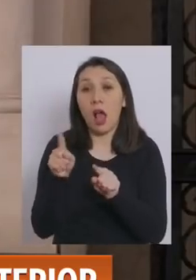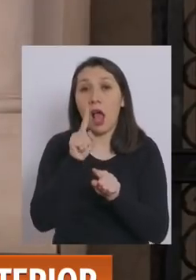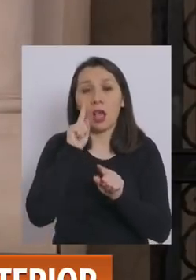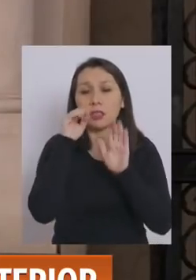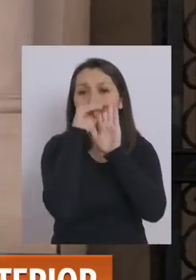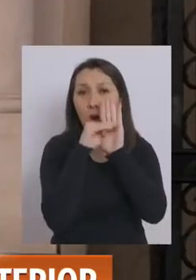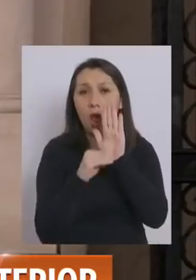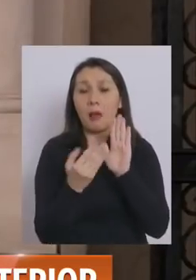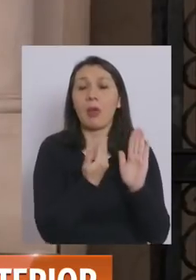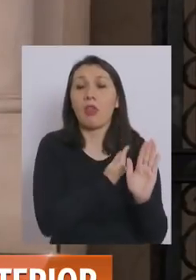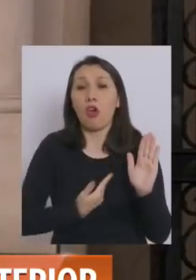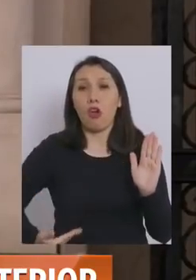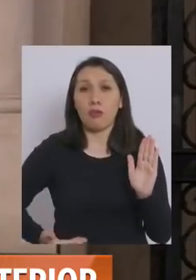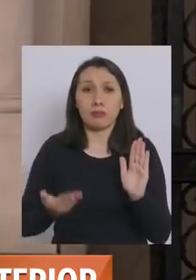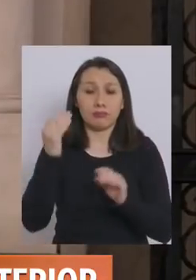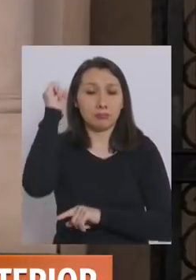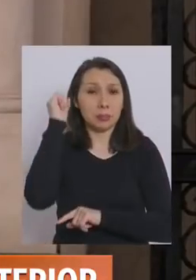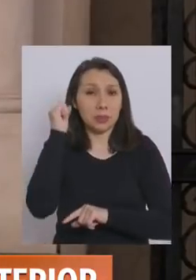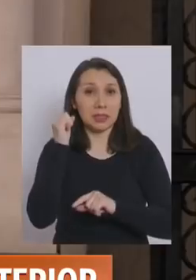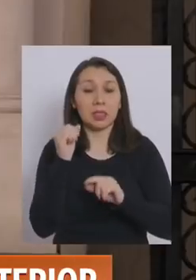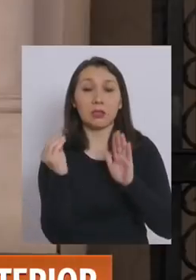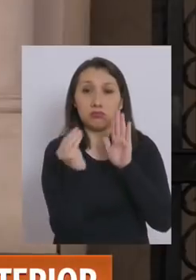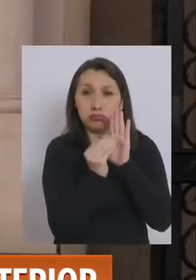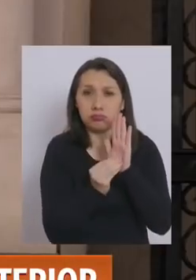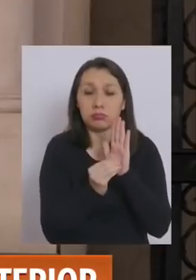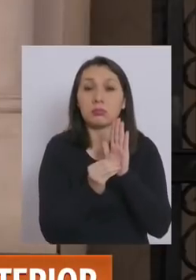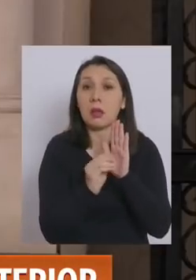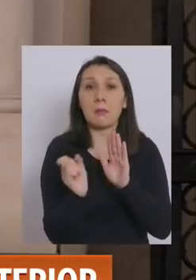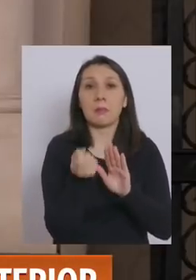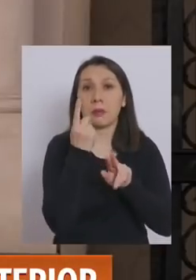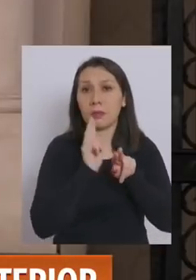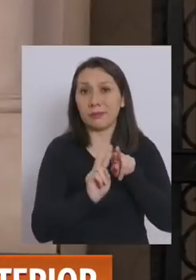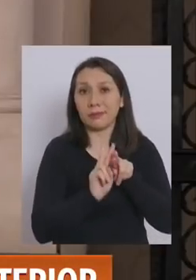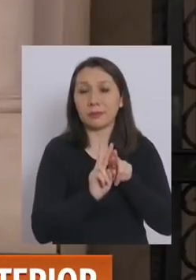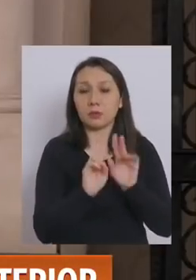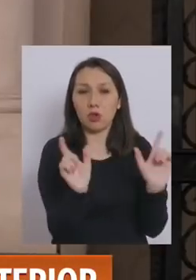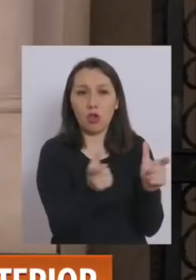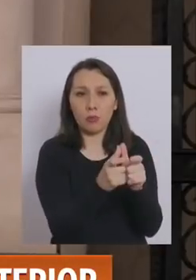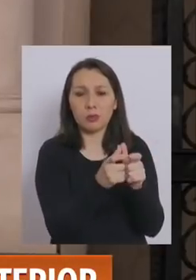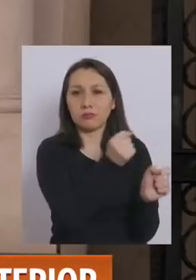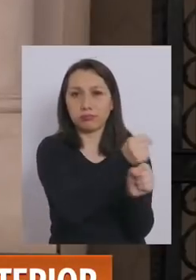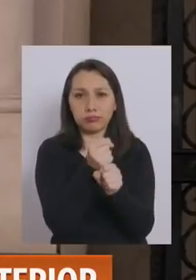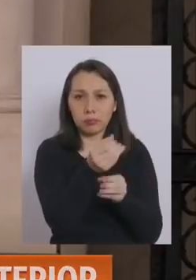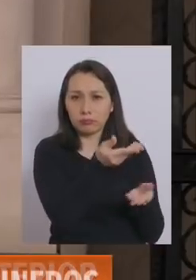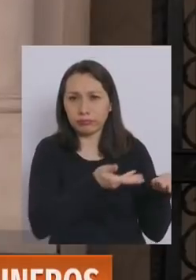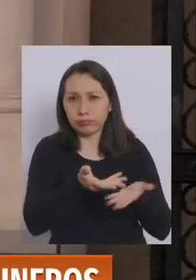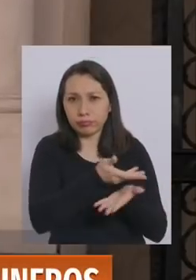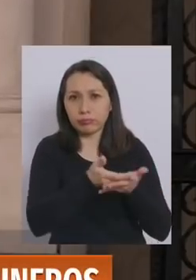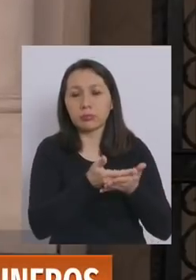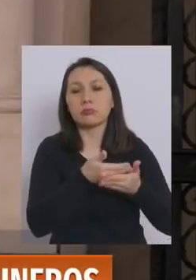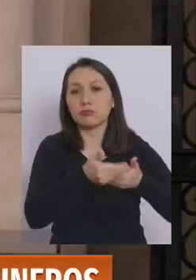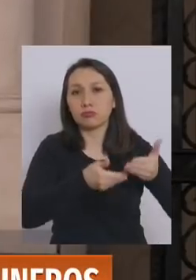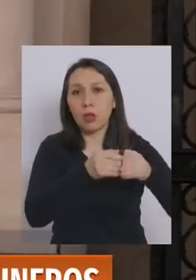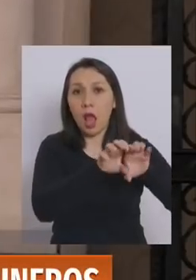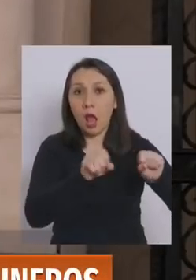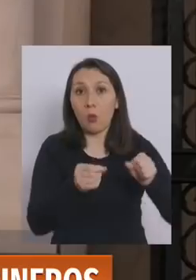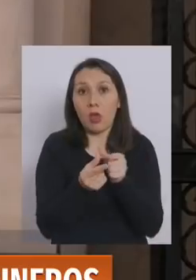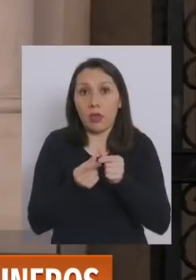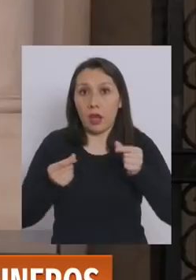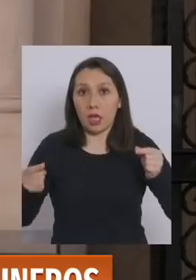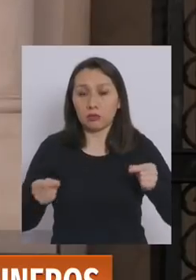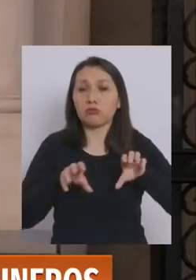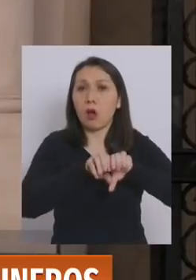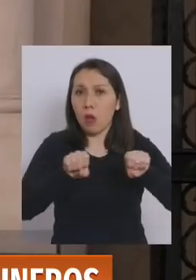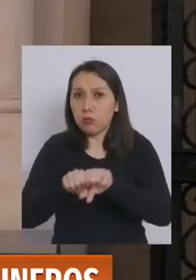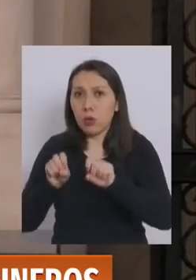del programa de gobierno del Presidente Piñera, y esa se hizo primero una comisión de trabajo en donde se llegaron a un acuerdo nacional, se